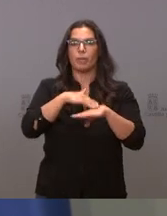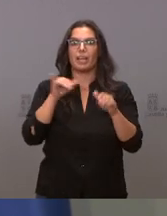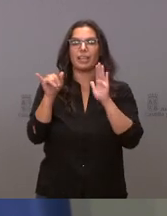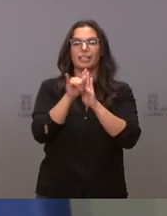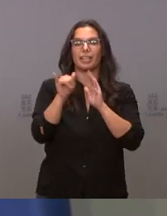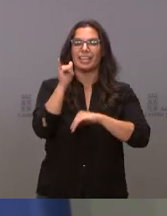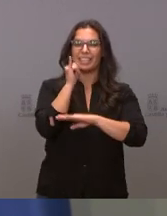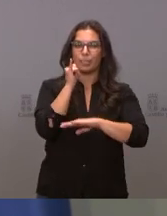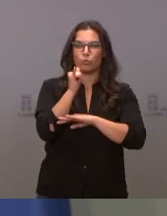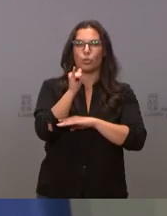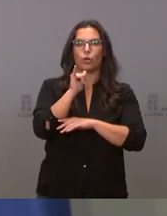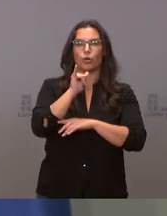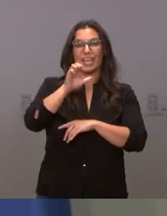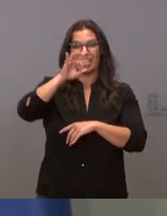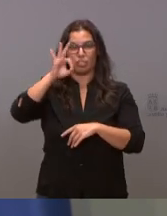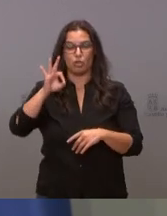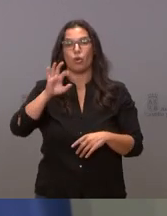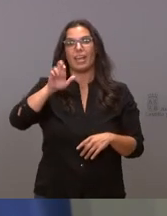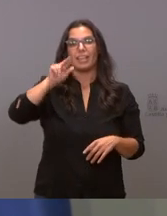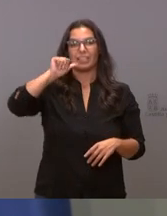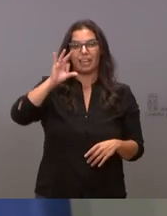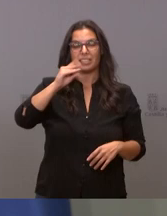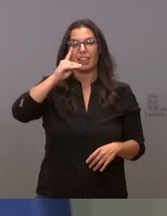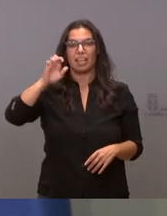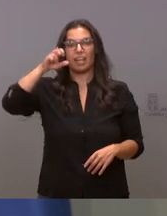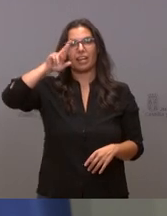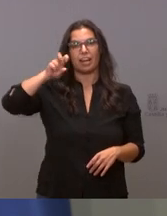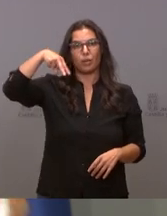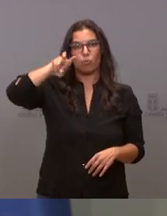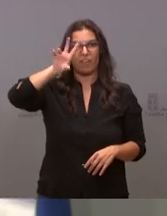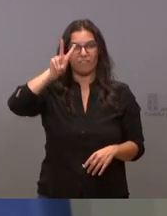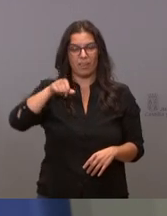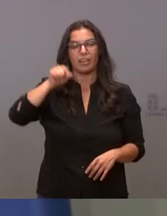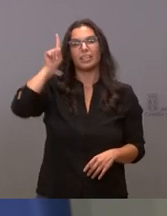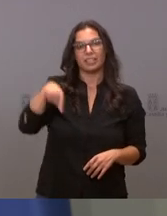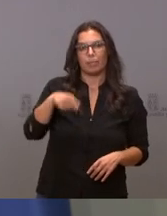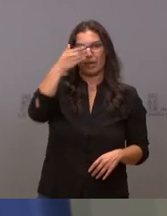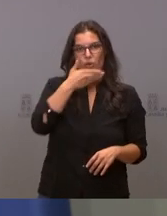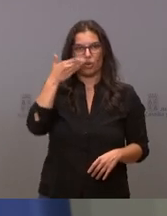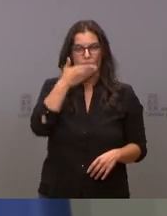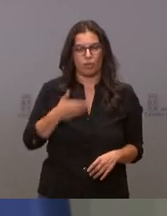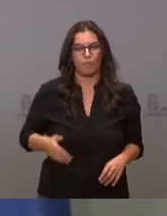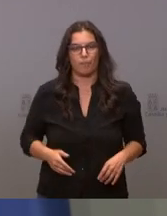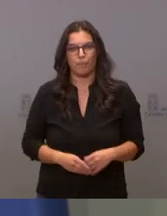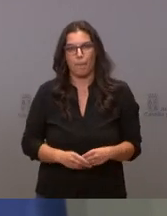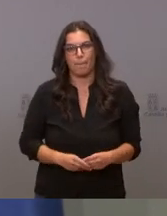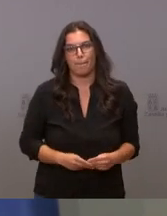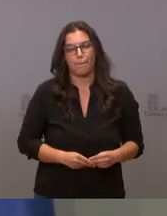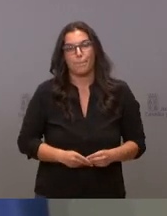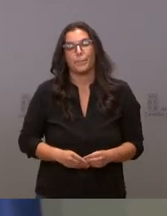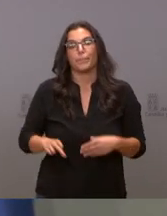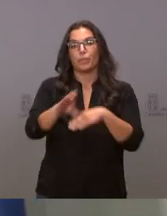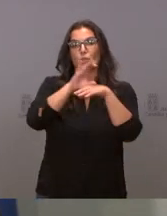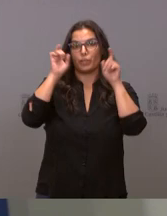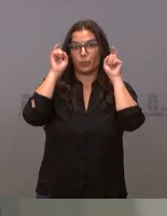Enseñanza Secundaria Eras de Renueva y al Colegio de Educación Infantil y Primaria Camino del Norte. La Consejería de Educación